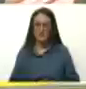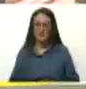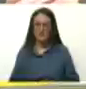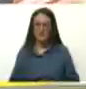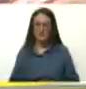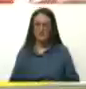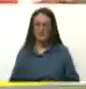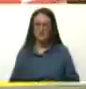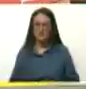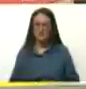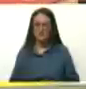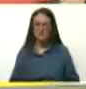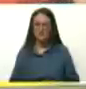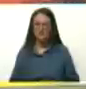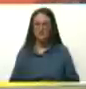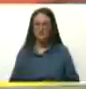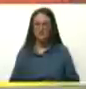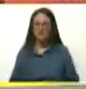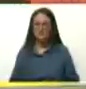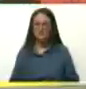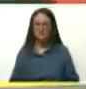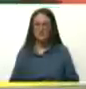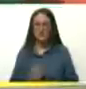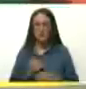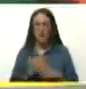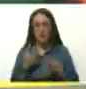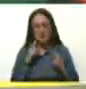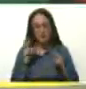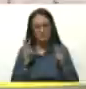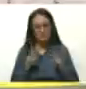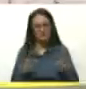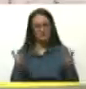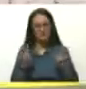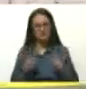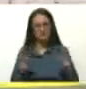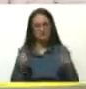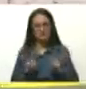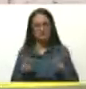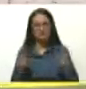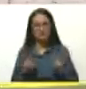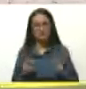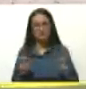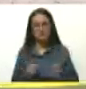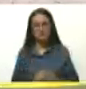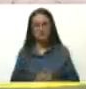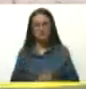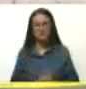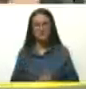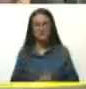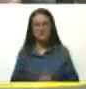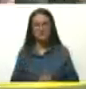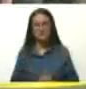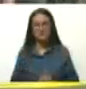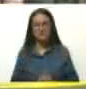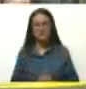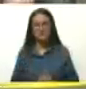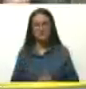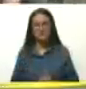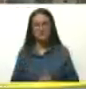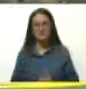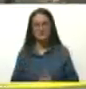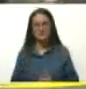Igualmente, estuvimos revisando en el campo